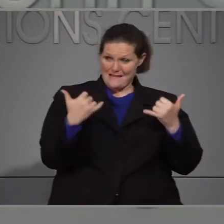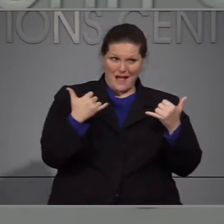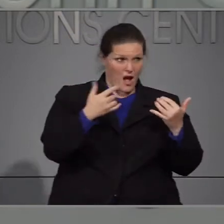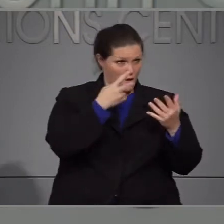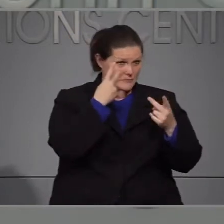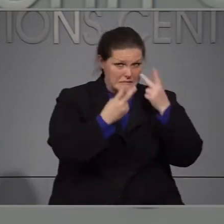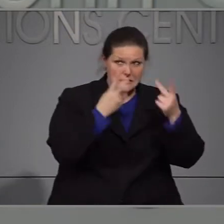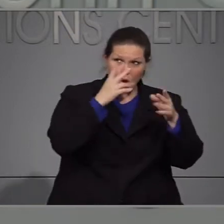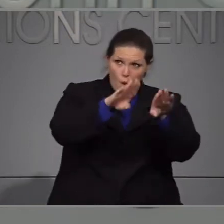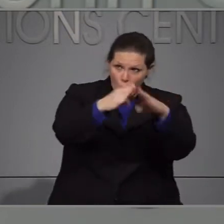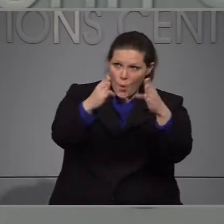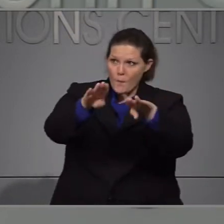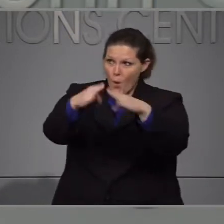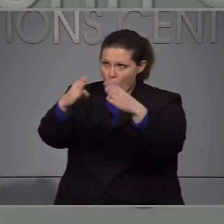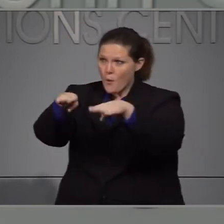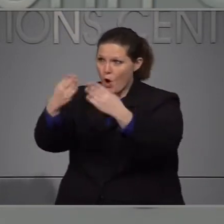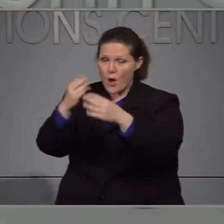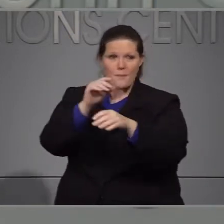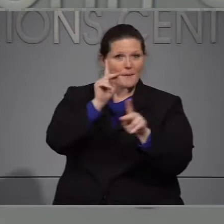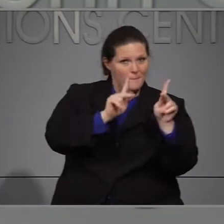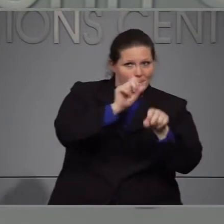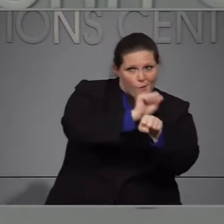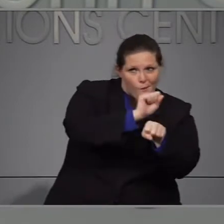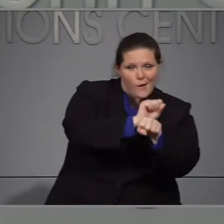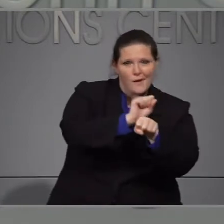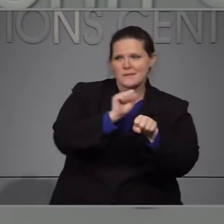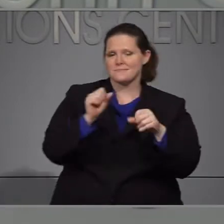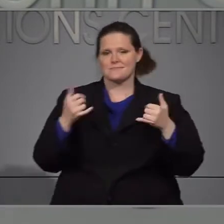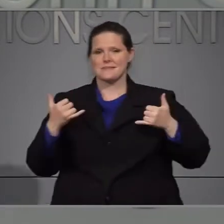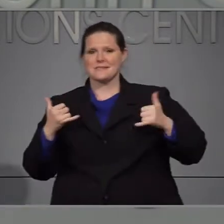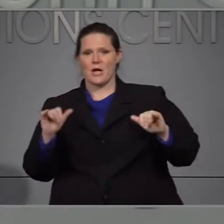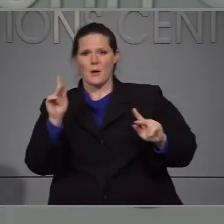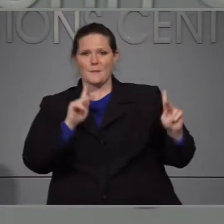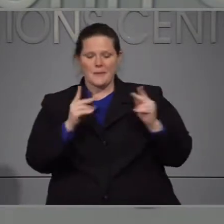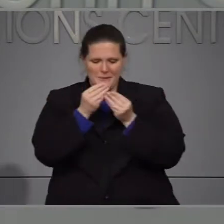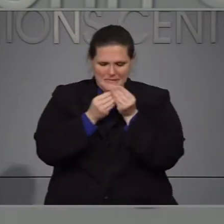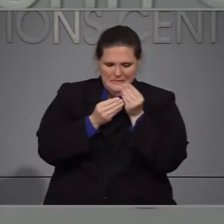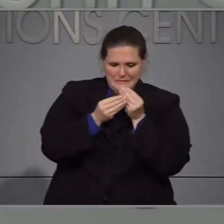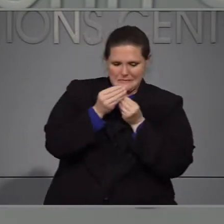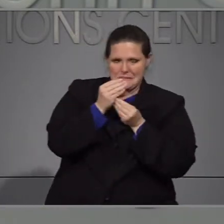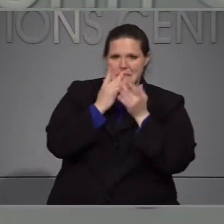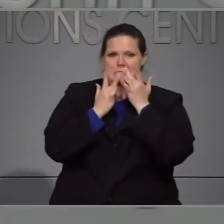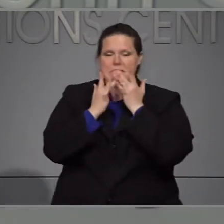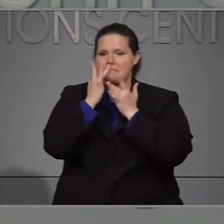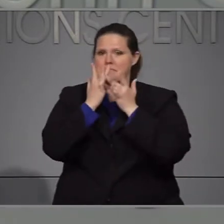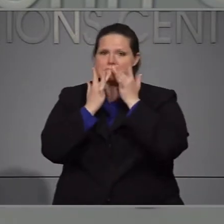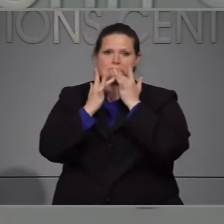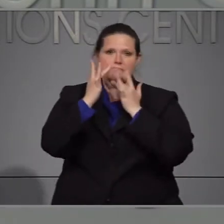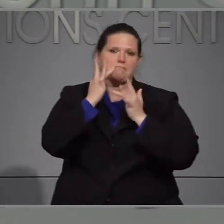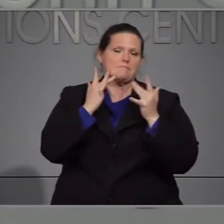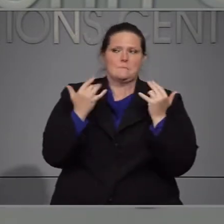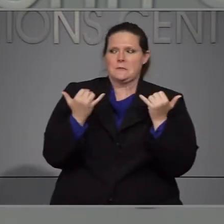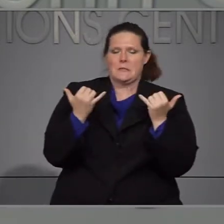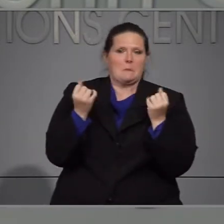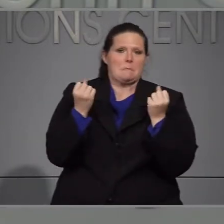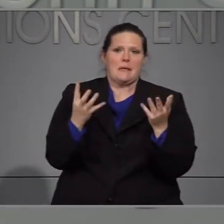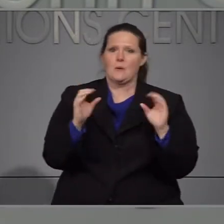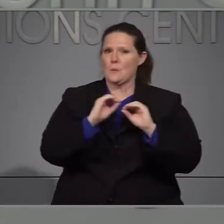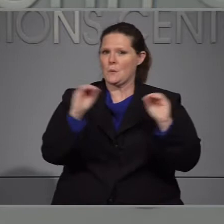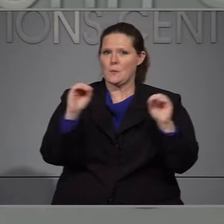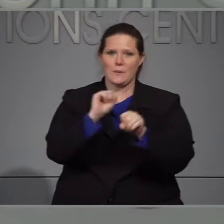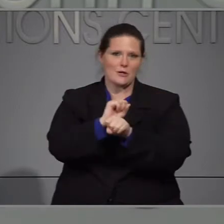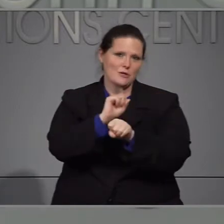trabajos al de nueva la economía. La gente sigue batallando y muchos no tienen trabajo